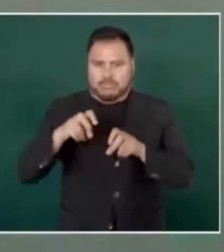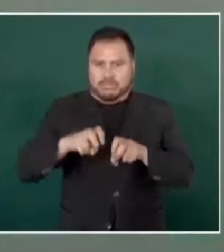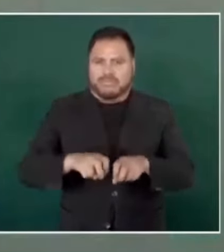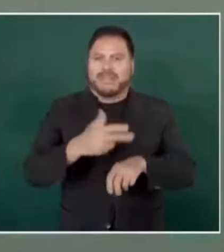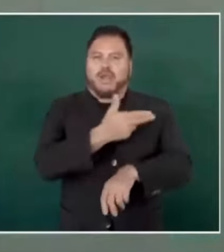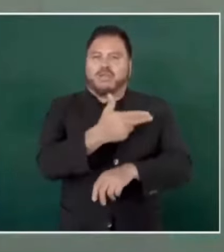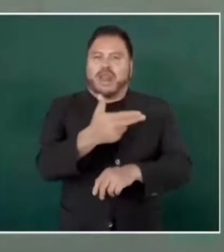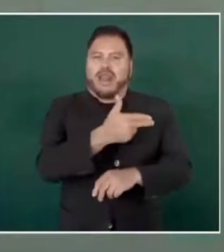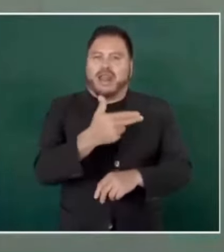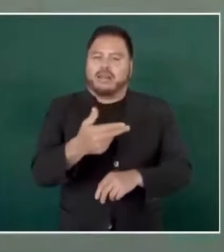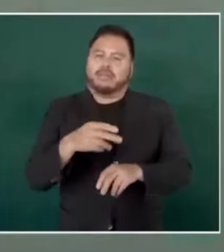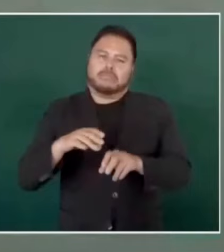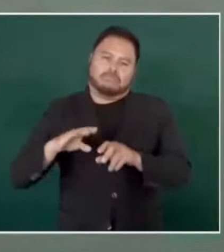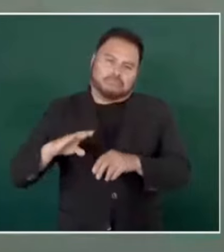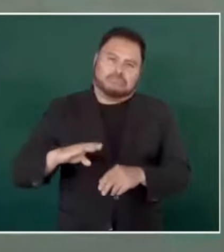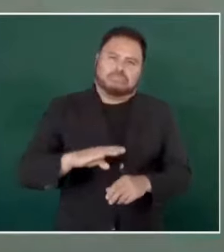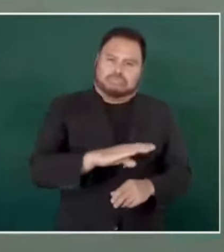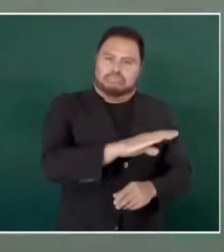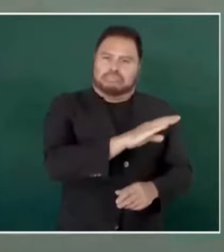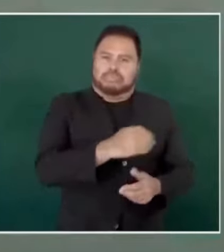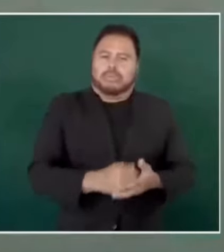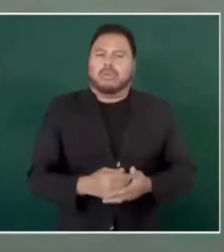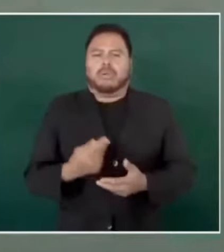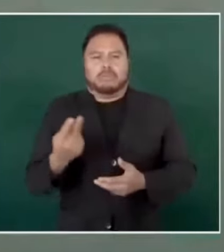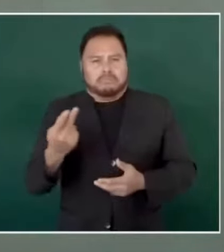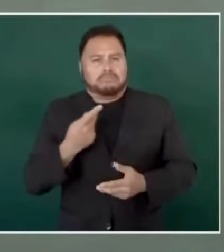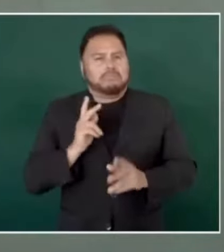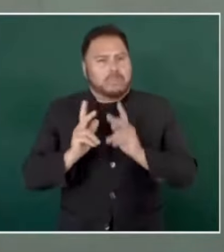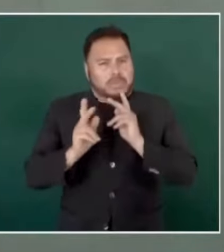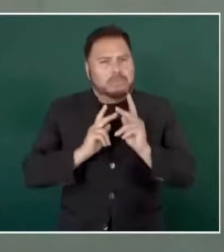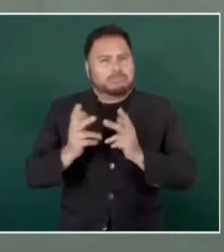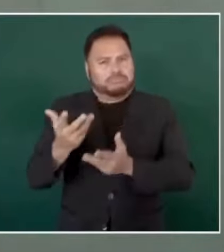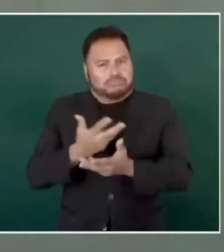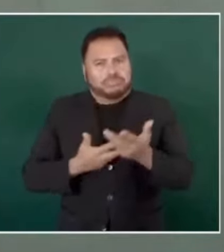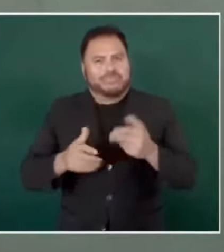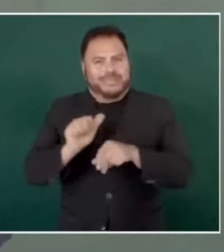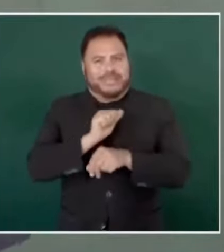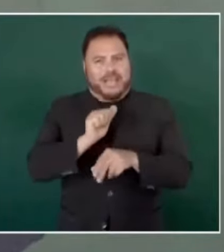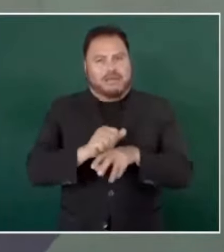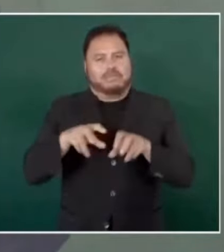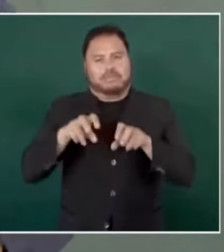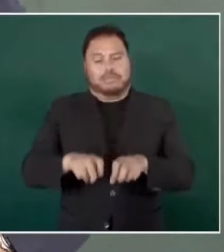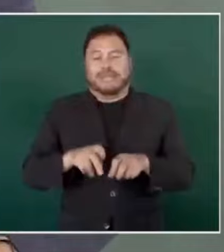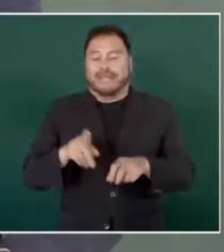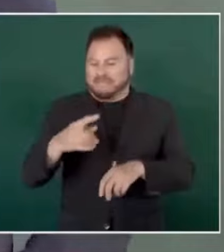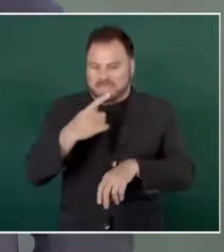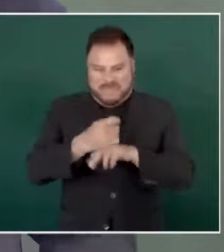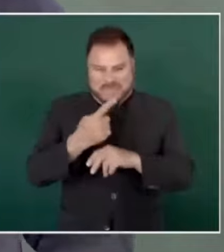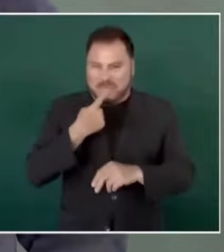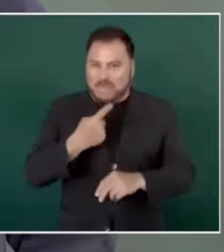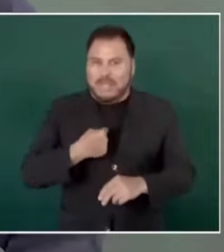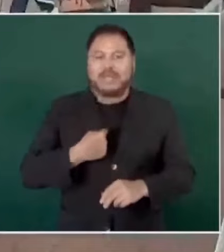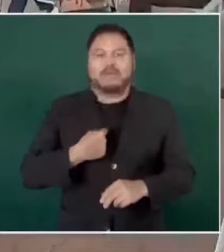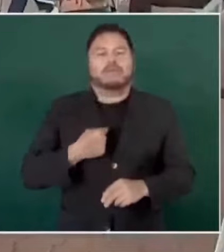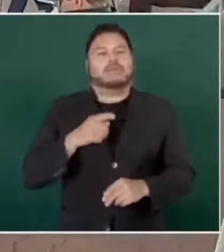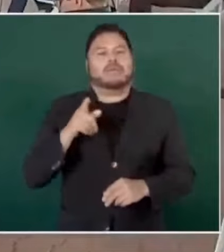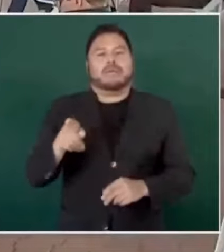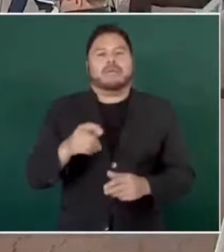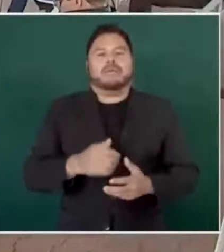y platicamos el carro. Lo primero que me dijo fue que